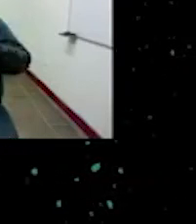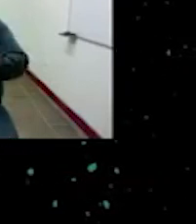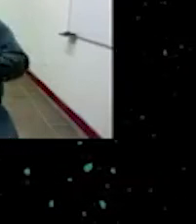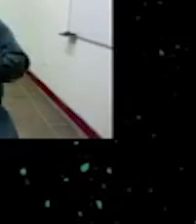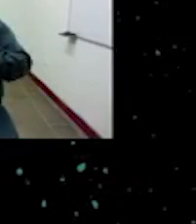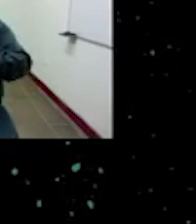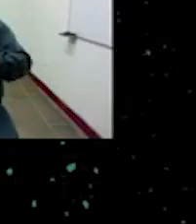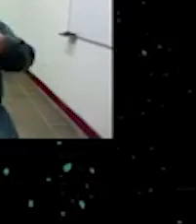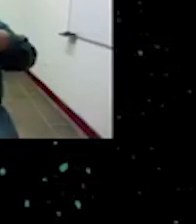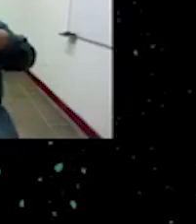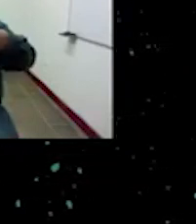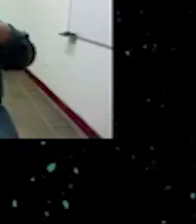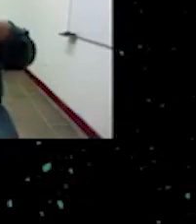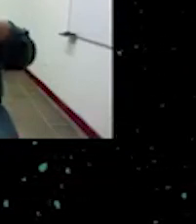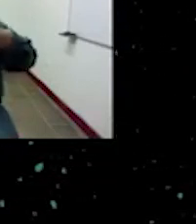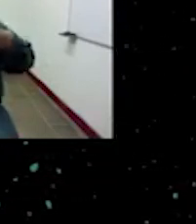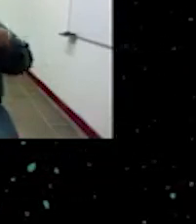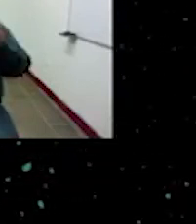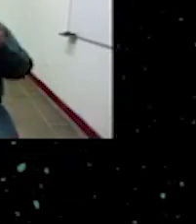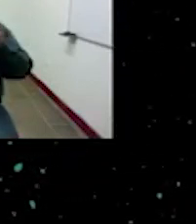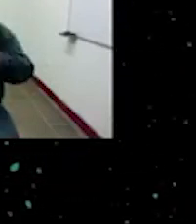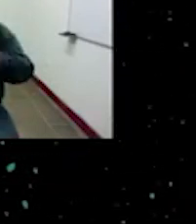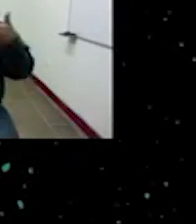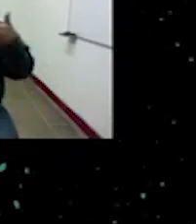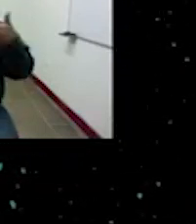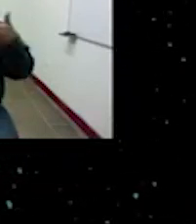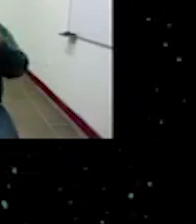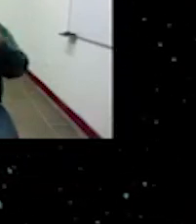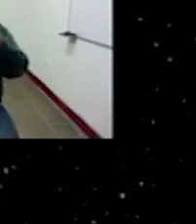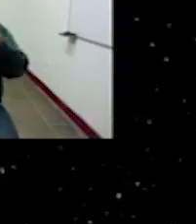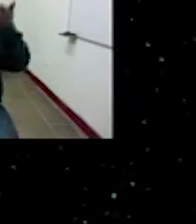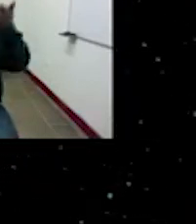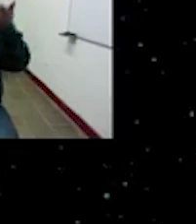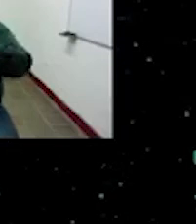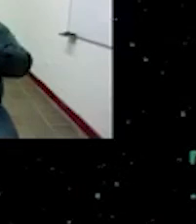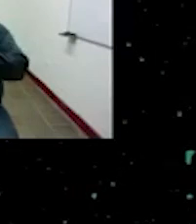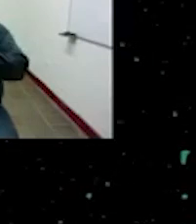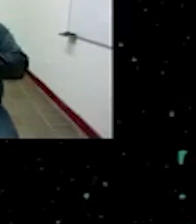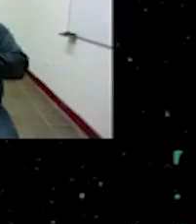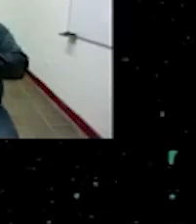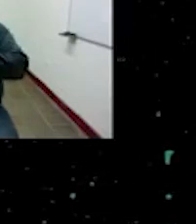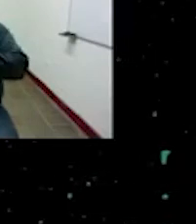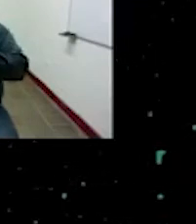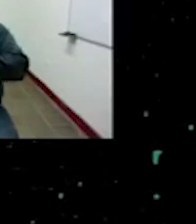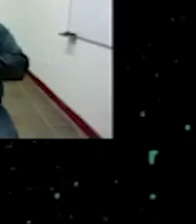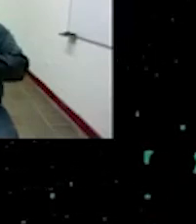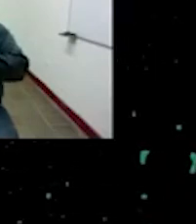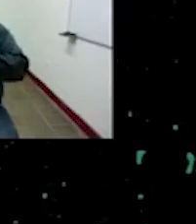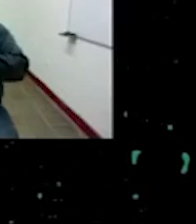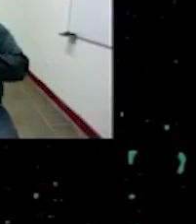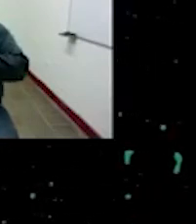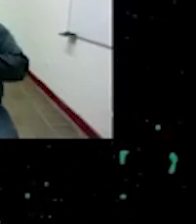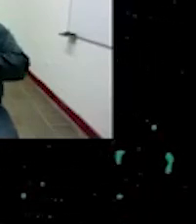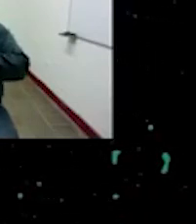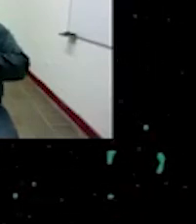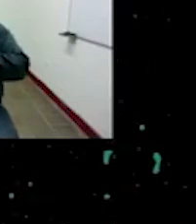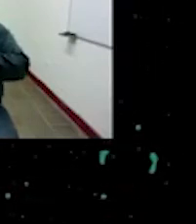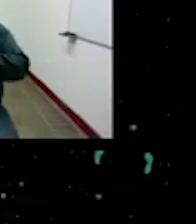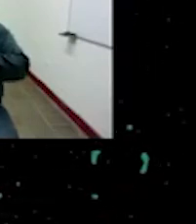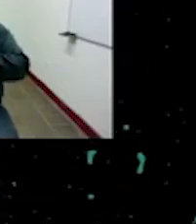cerrar el espacio en este momento sin embargo quería eh nombrar dos tres